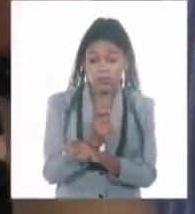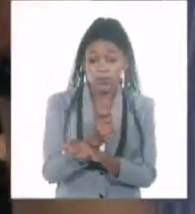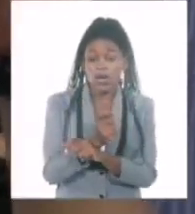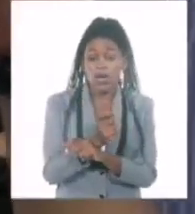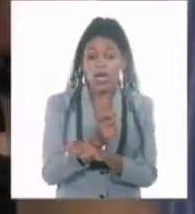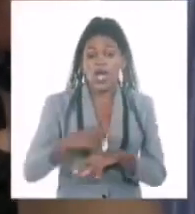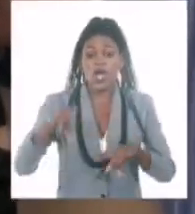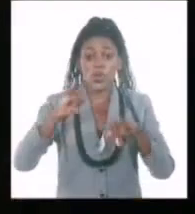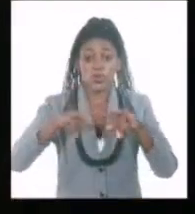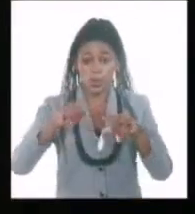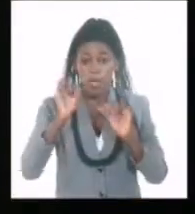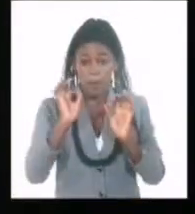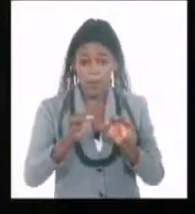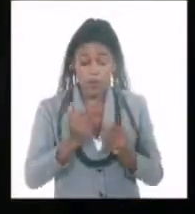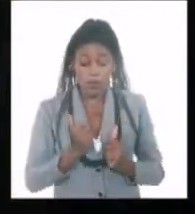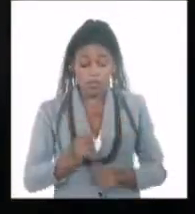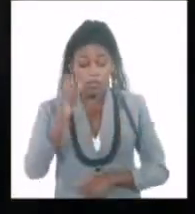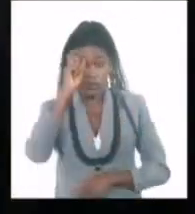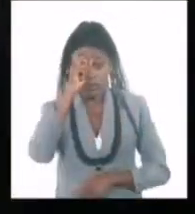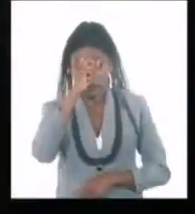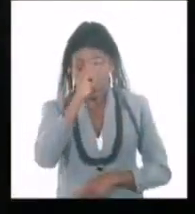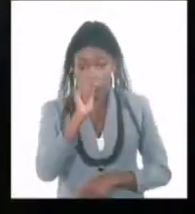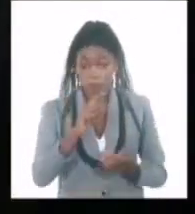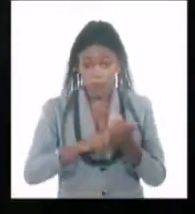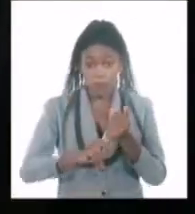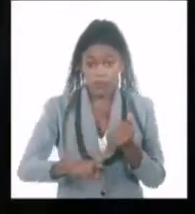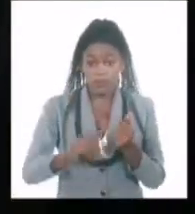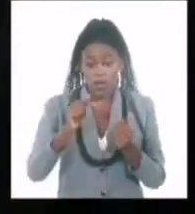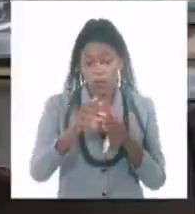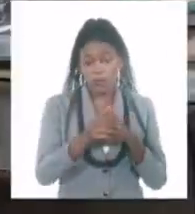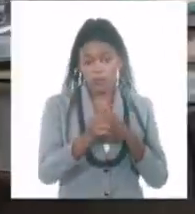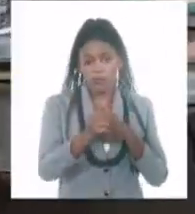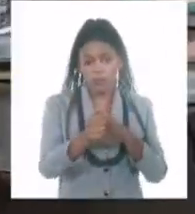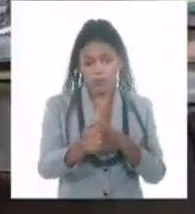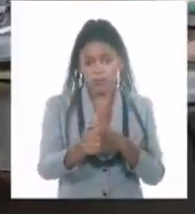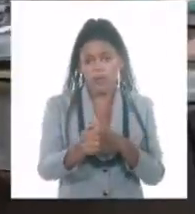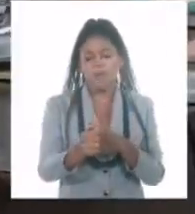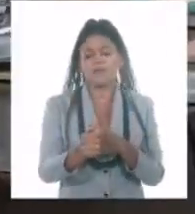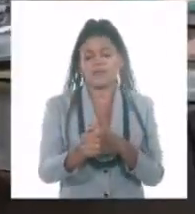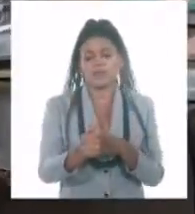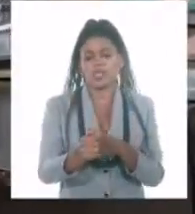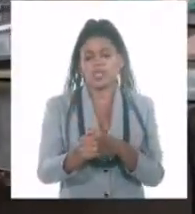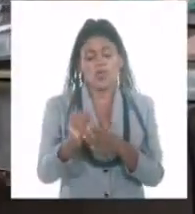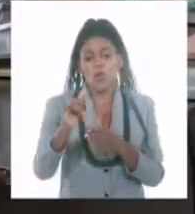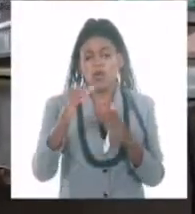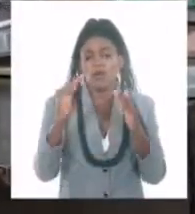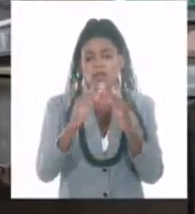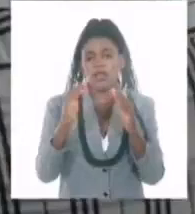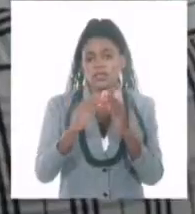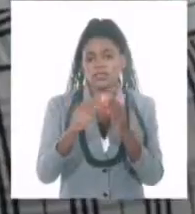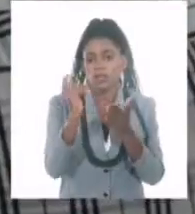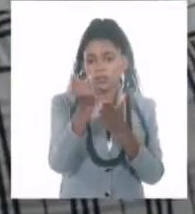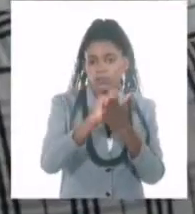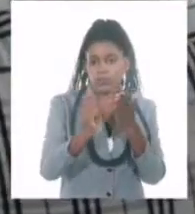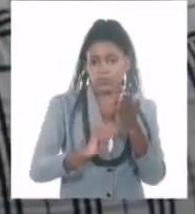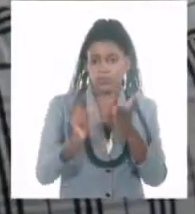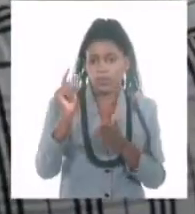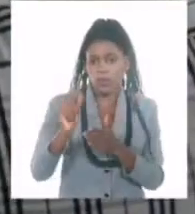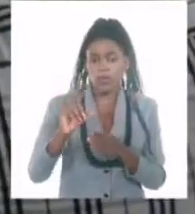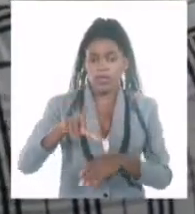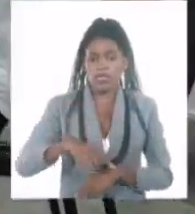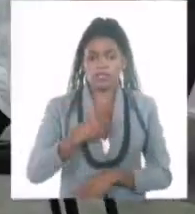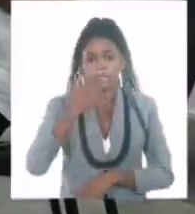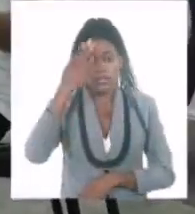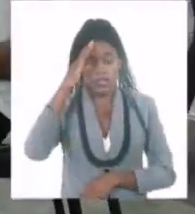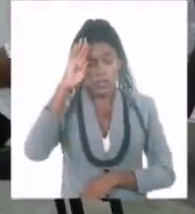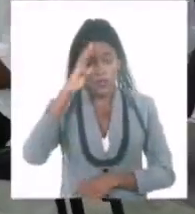de su natal Santispíritus y actualmente dirige Ediciones Unión, Casa Editorial de la Unión de Escritores y Artistas de Cuba.